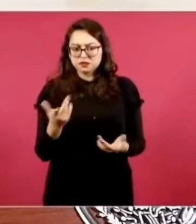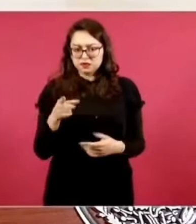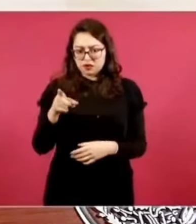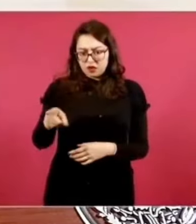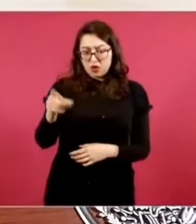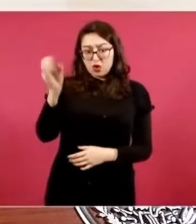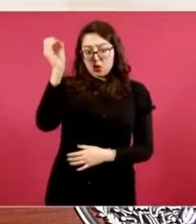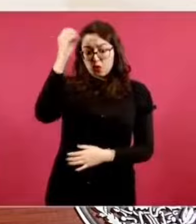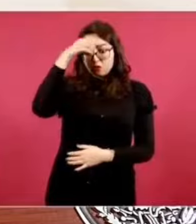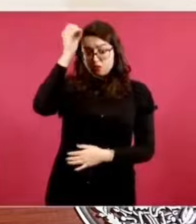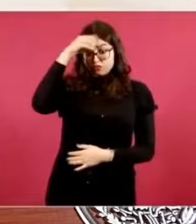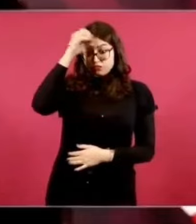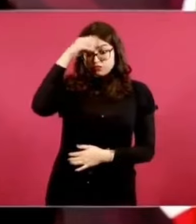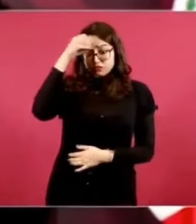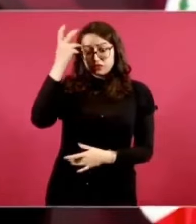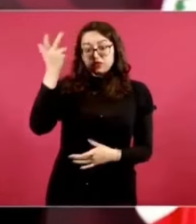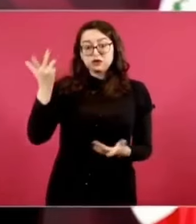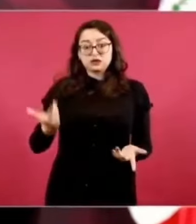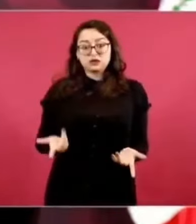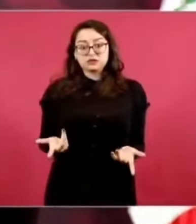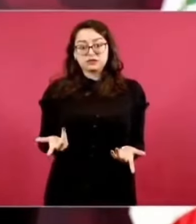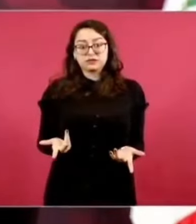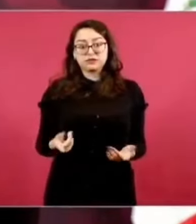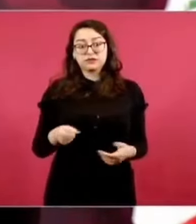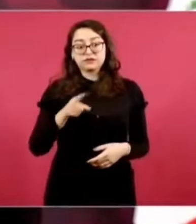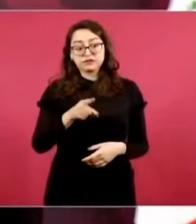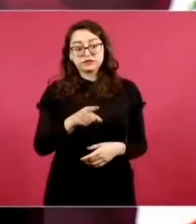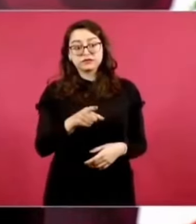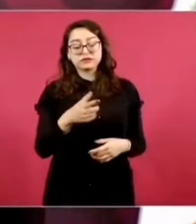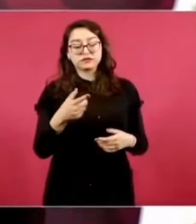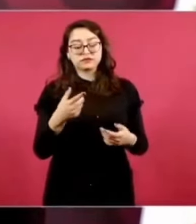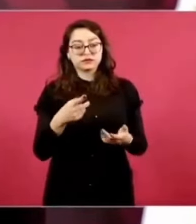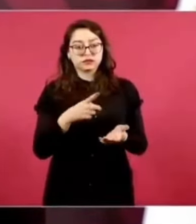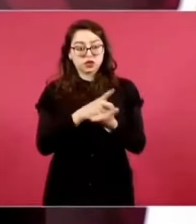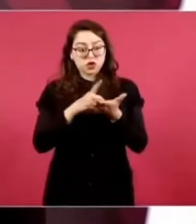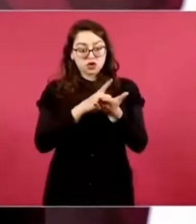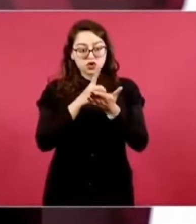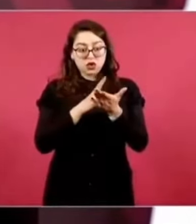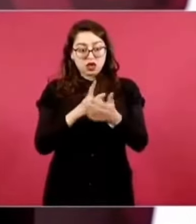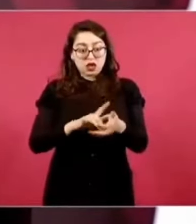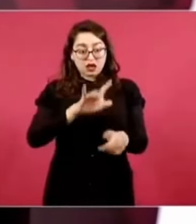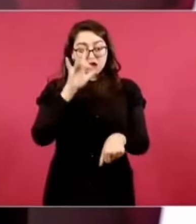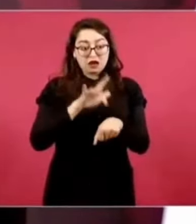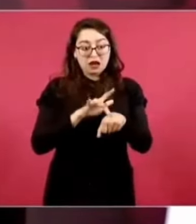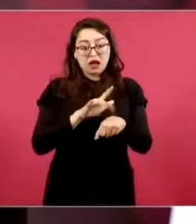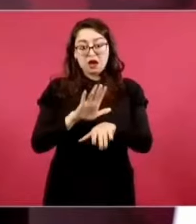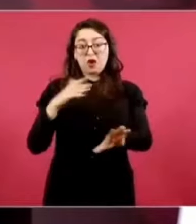de que se va a criminalizar el consumo está muy extendida.